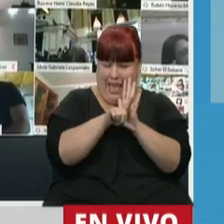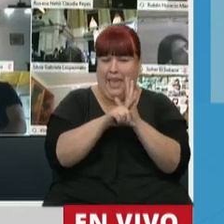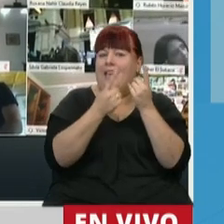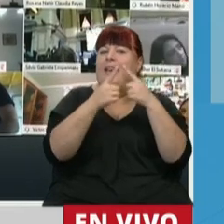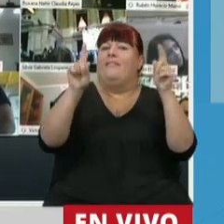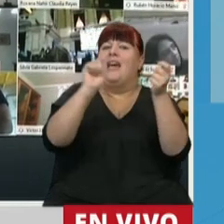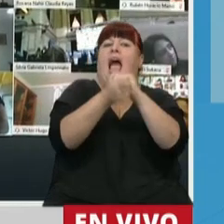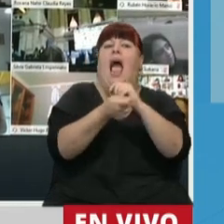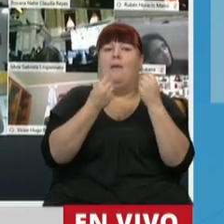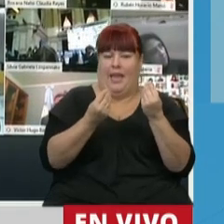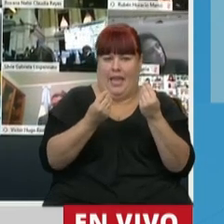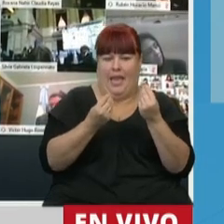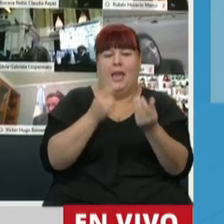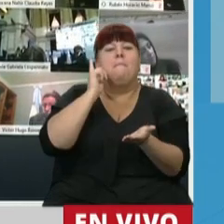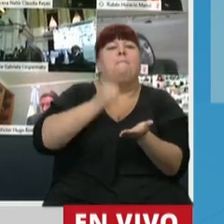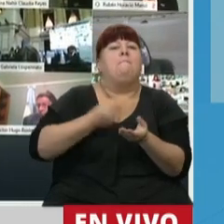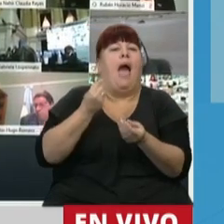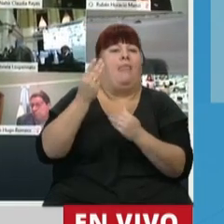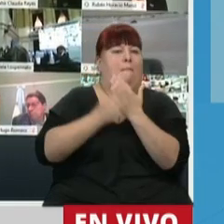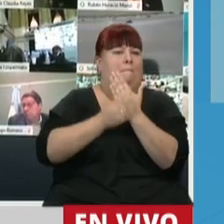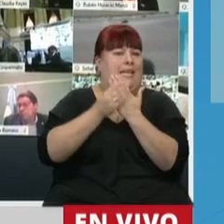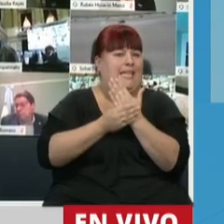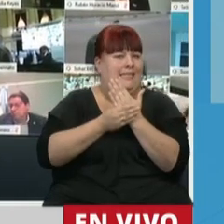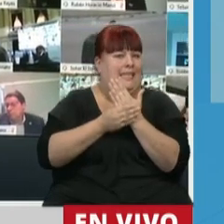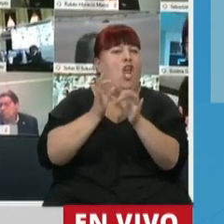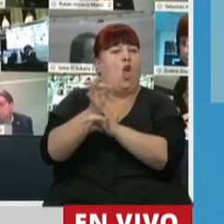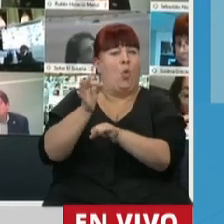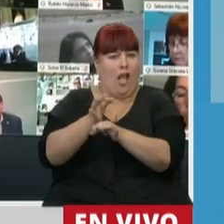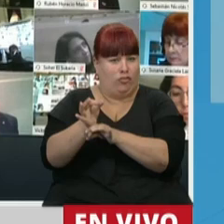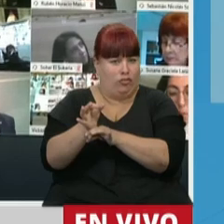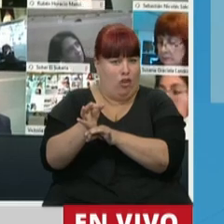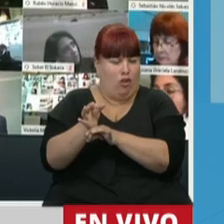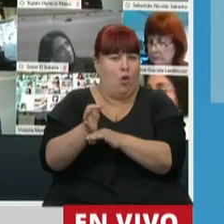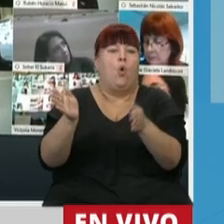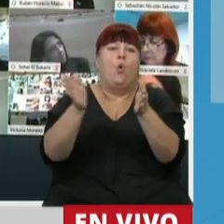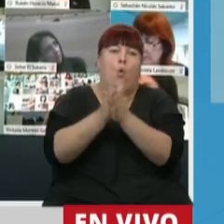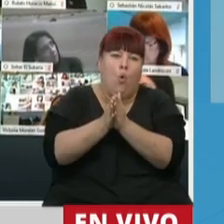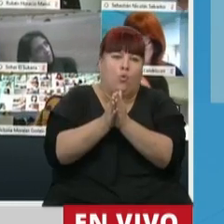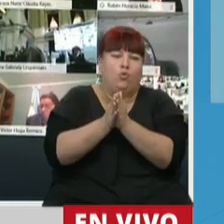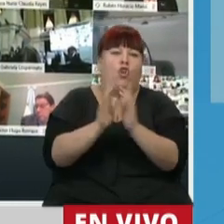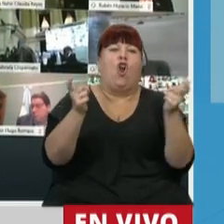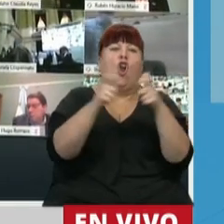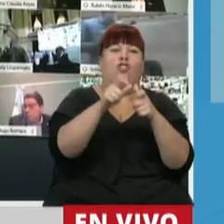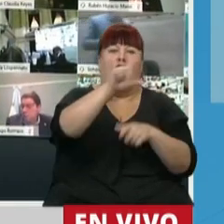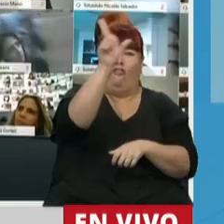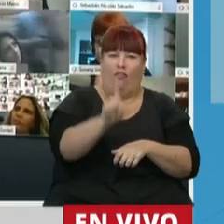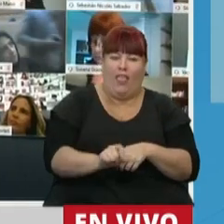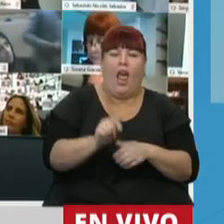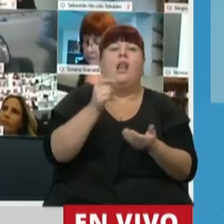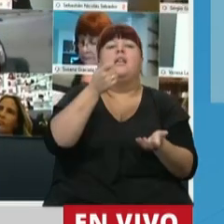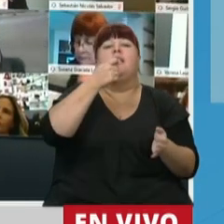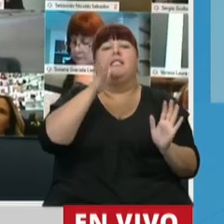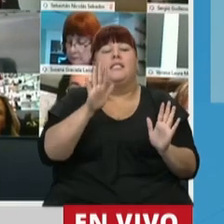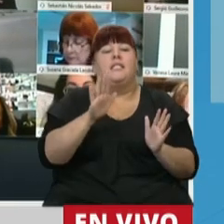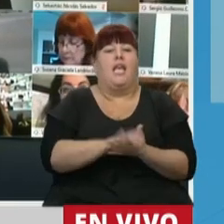excepcionalidad la establece el Ministerio de Educación junto con el Consejo Federal en casos